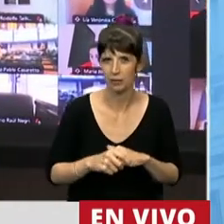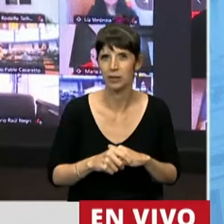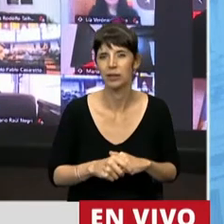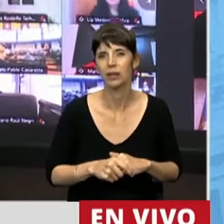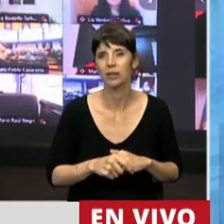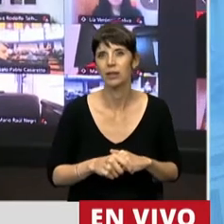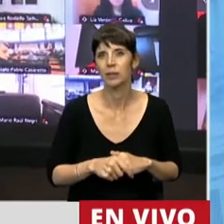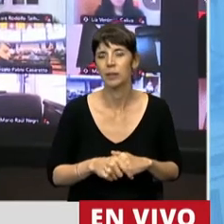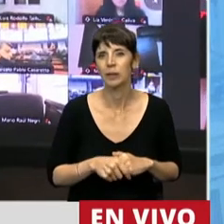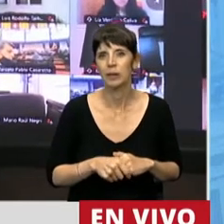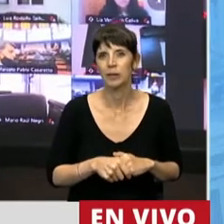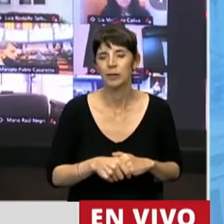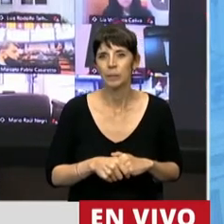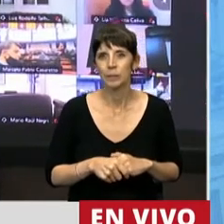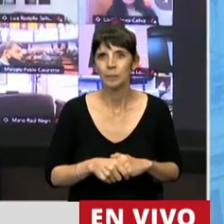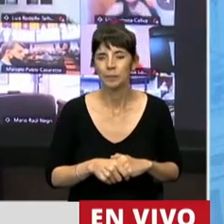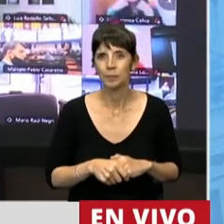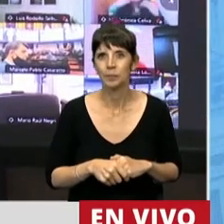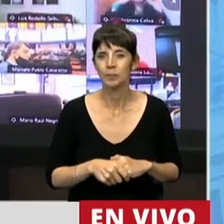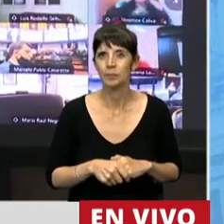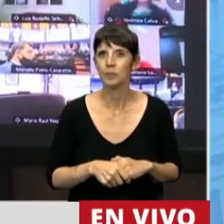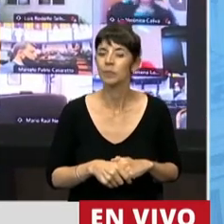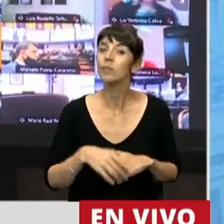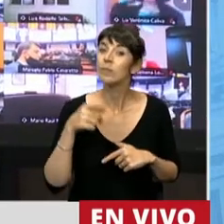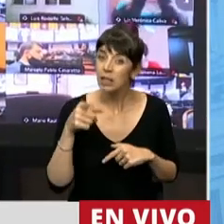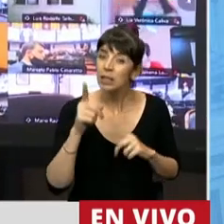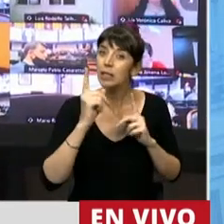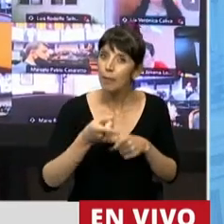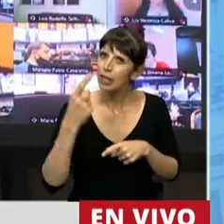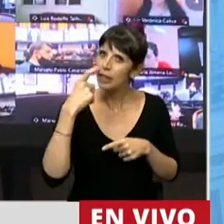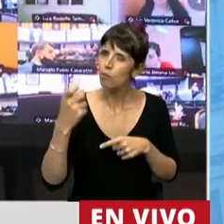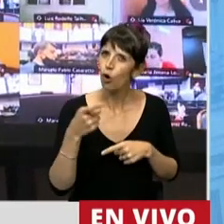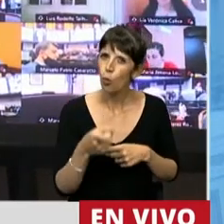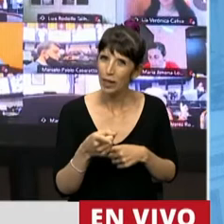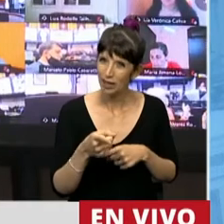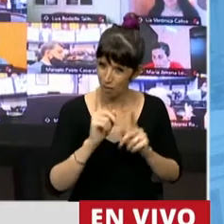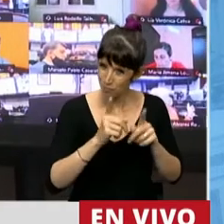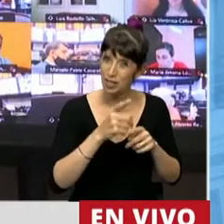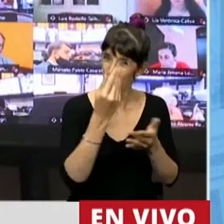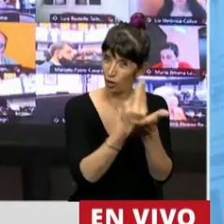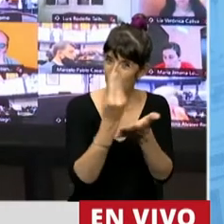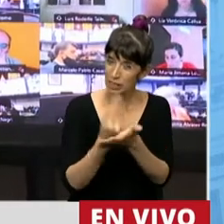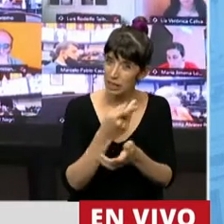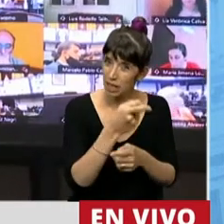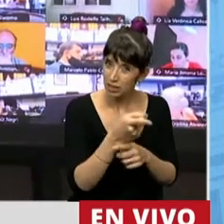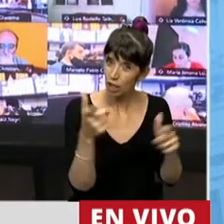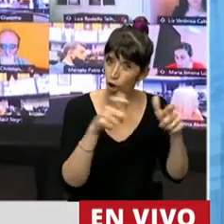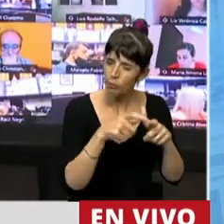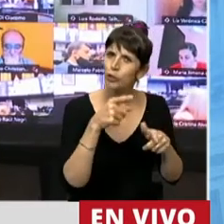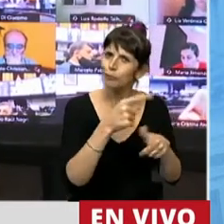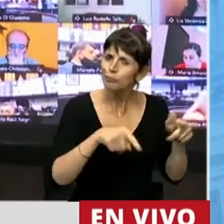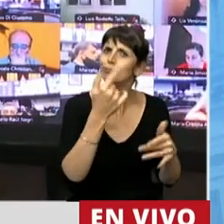Y realmente también nos han podido demostrar quienes estuvieron presentes en la comisión de cuáles son los